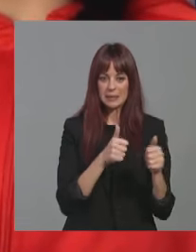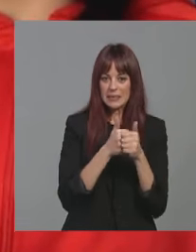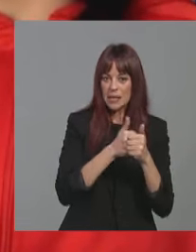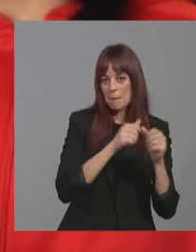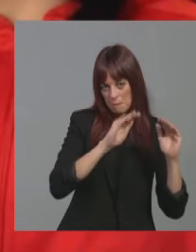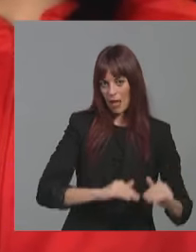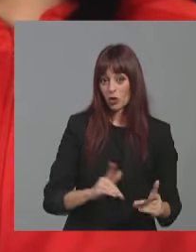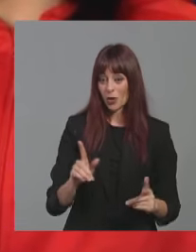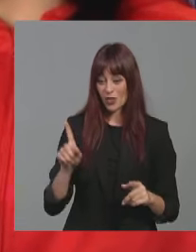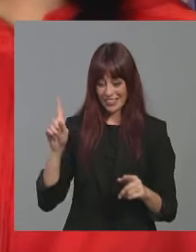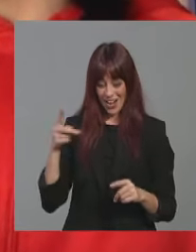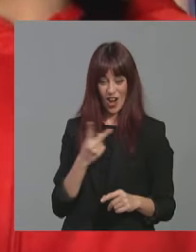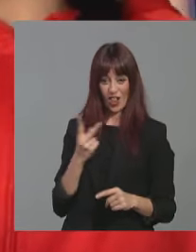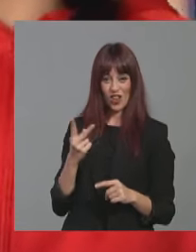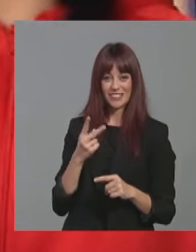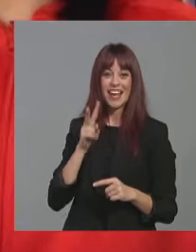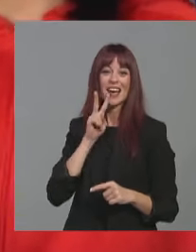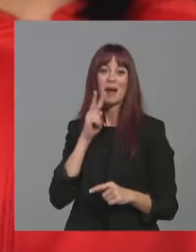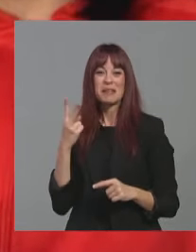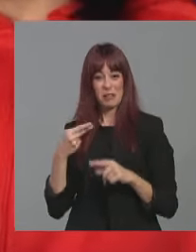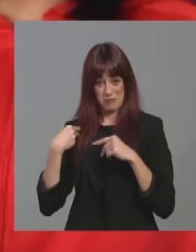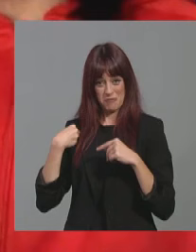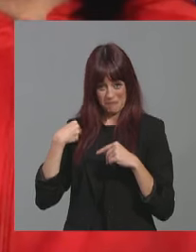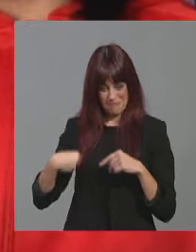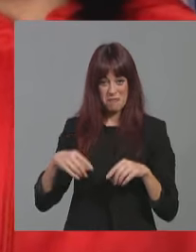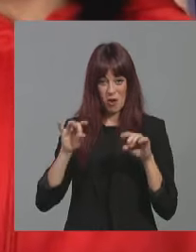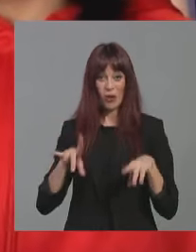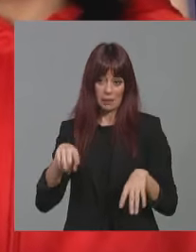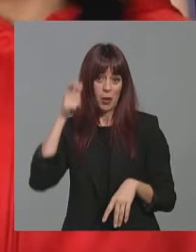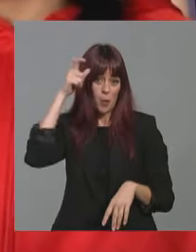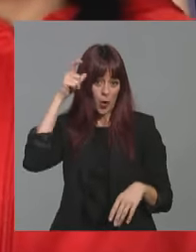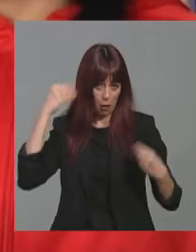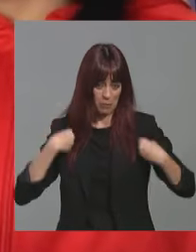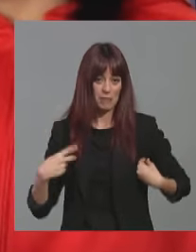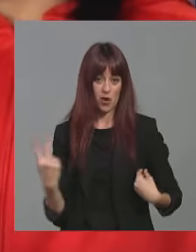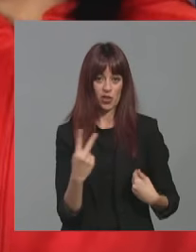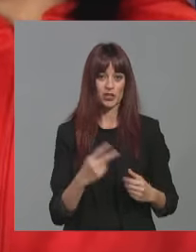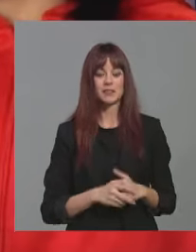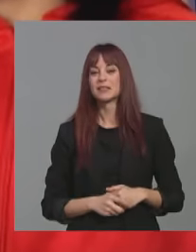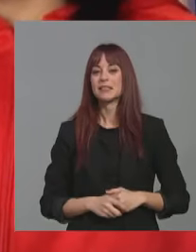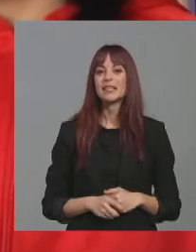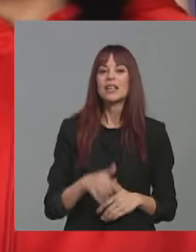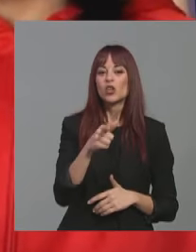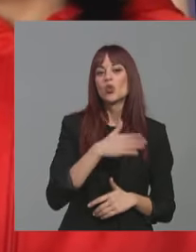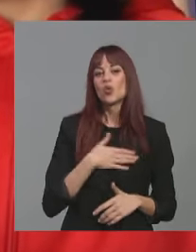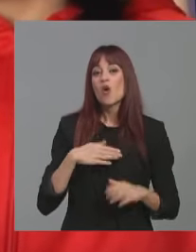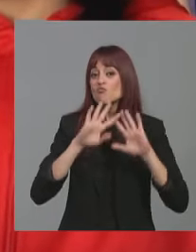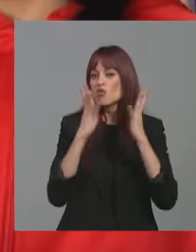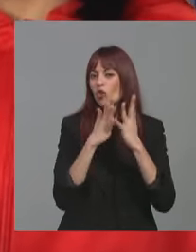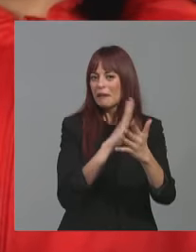compartimos apellido y el mismo pueblo. Claro. Y cuéntanos, ¿a qué aspiras en el mundo del karate?